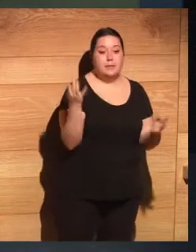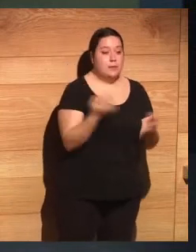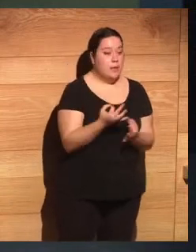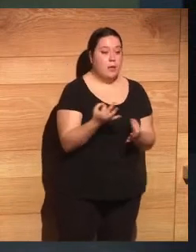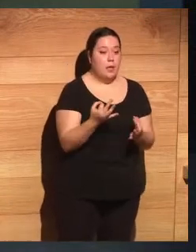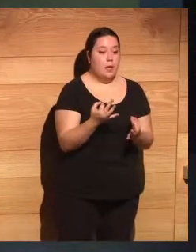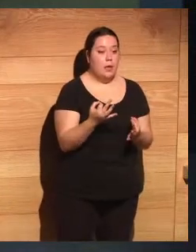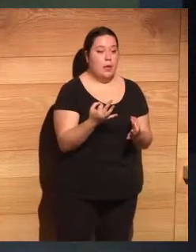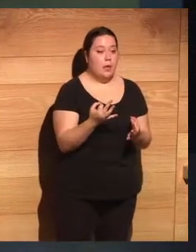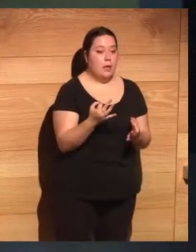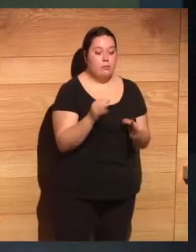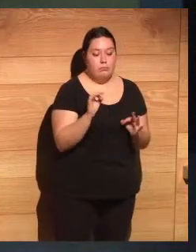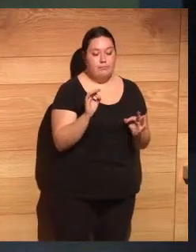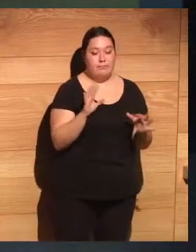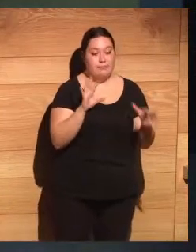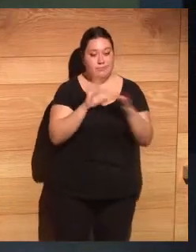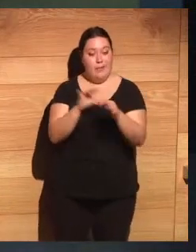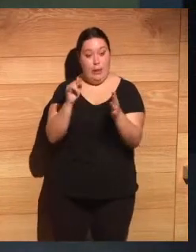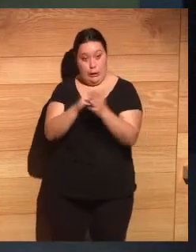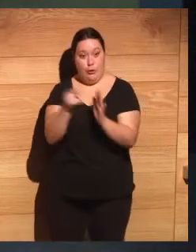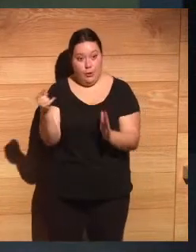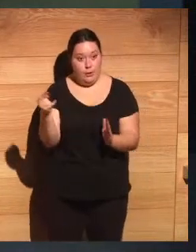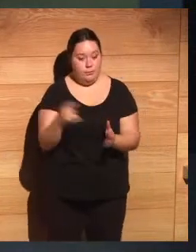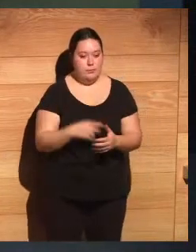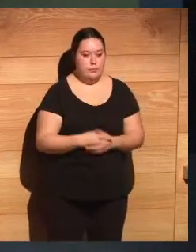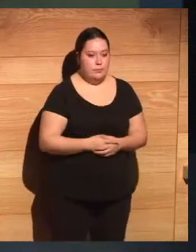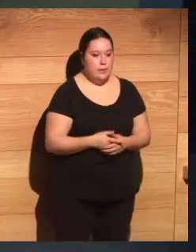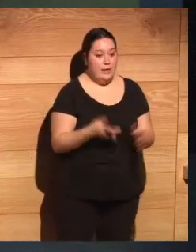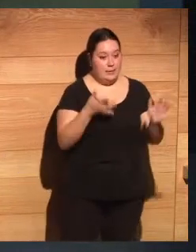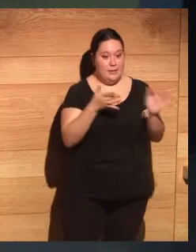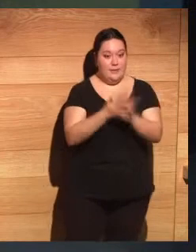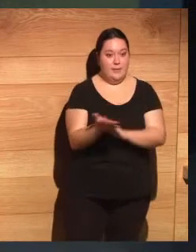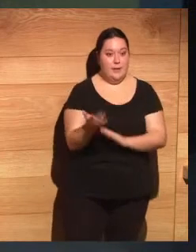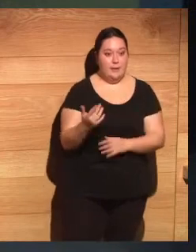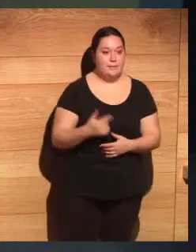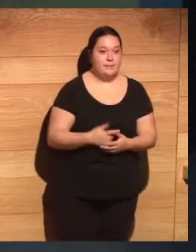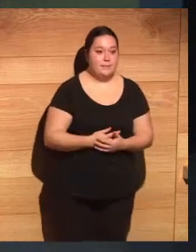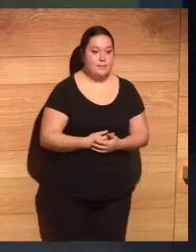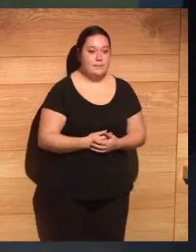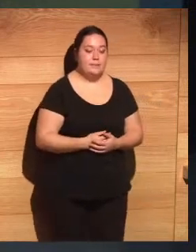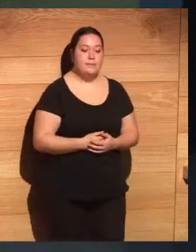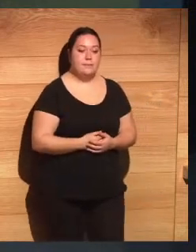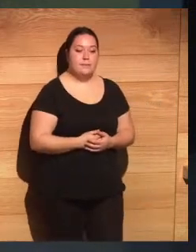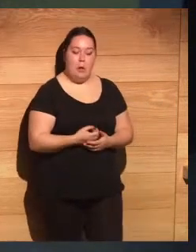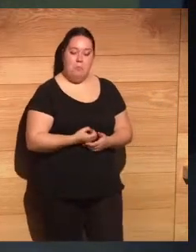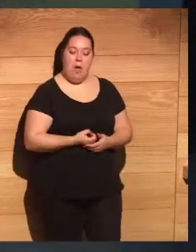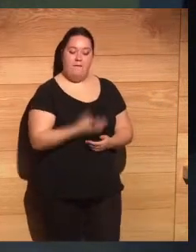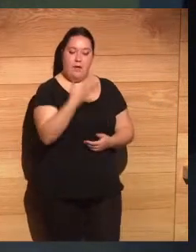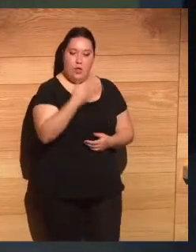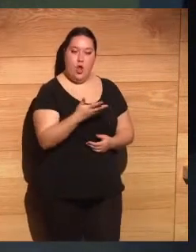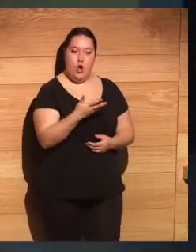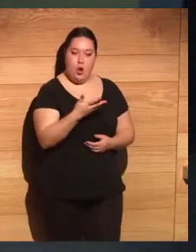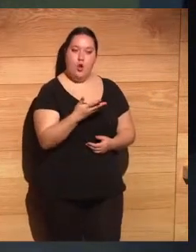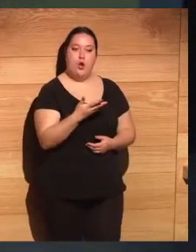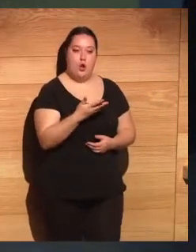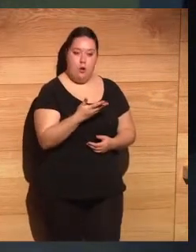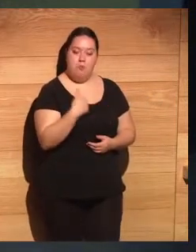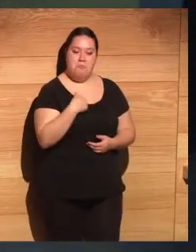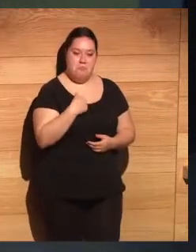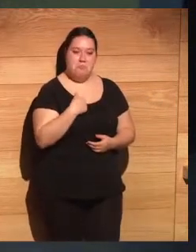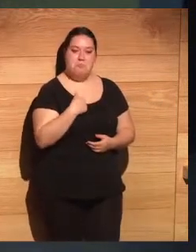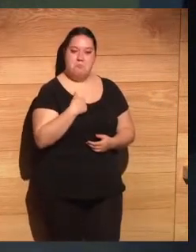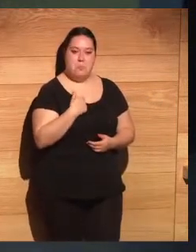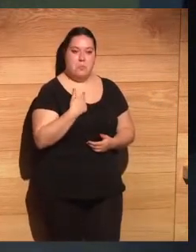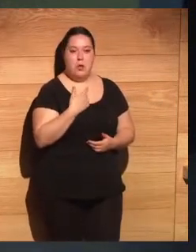paradójicamente, es la tecnología. Es decir, hay como un... Yo a veces, por la arqueología y por afición, la vanguardia del